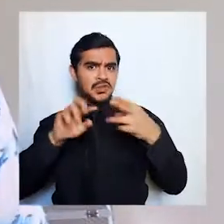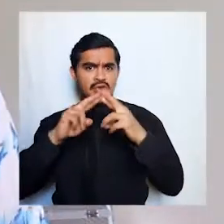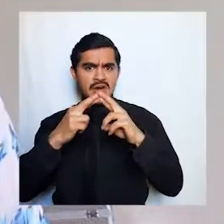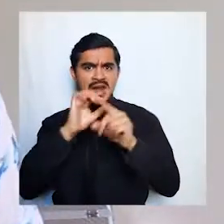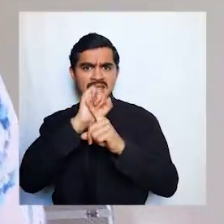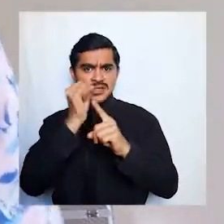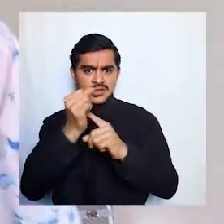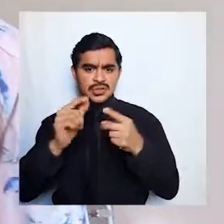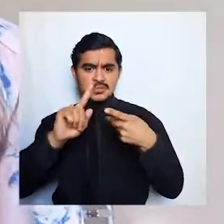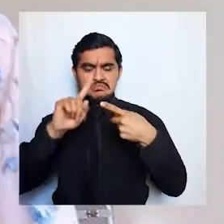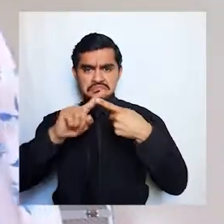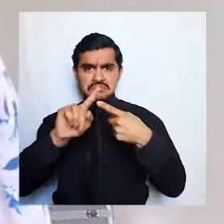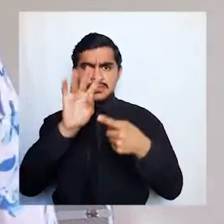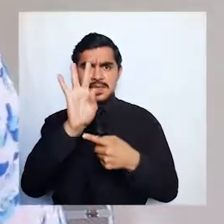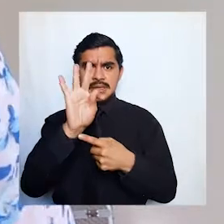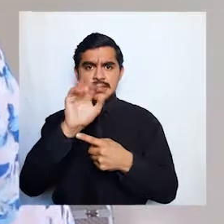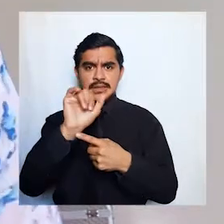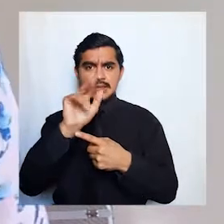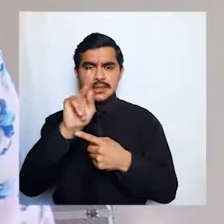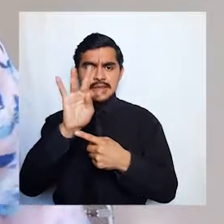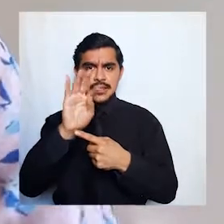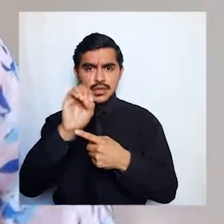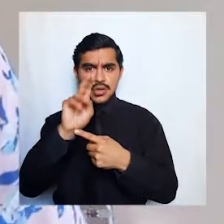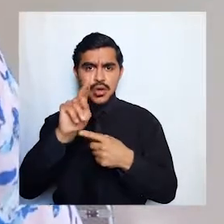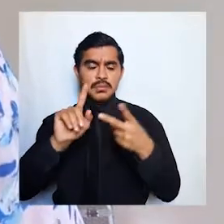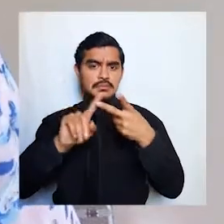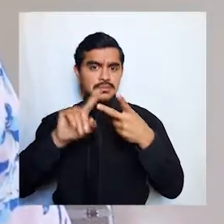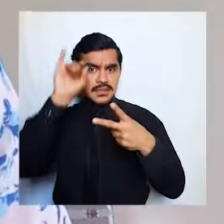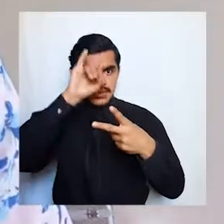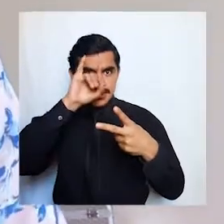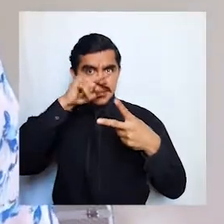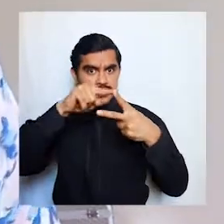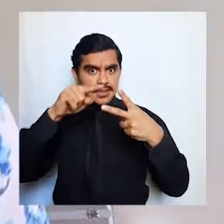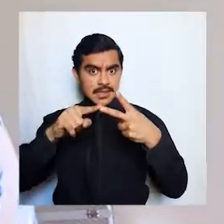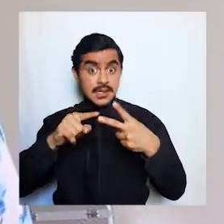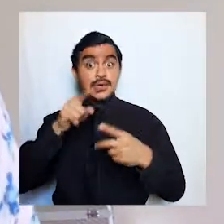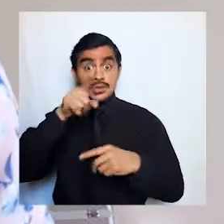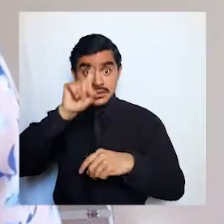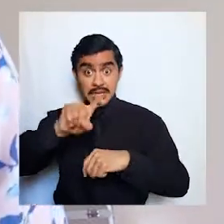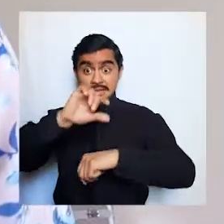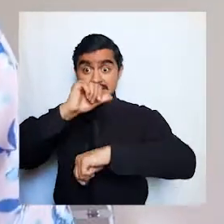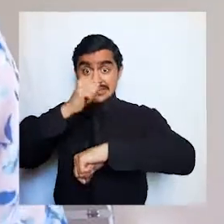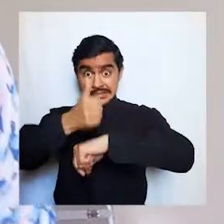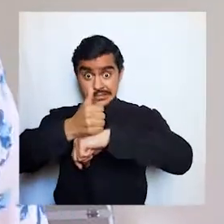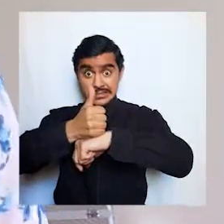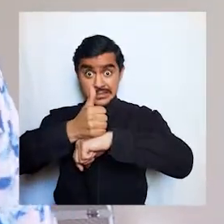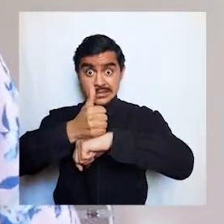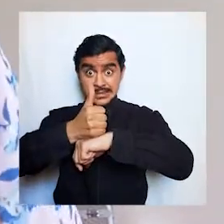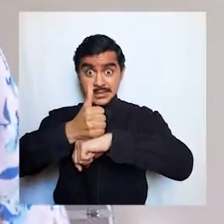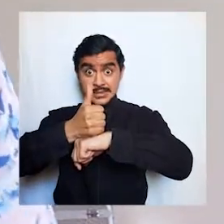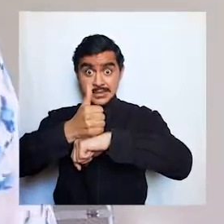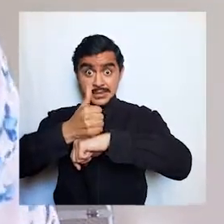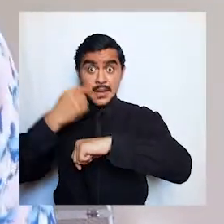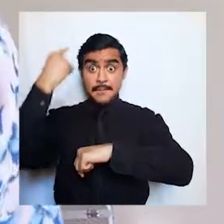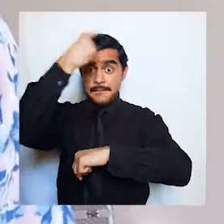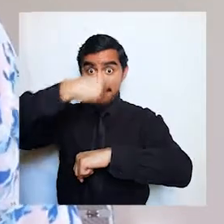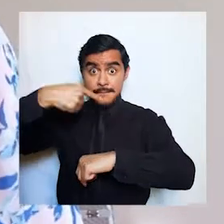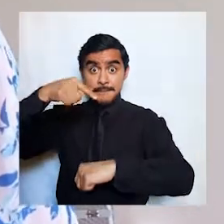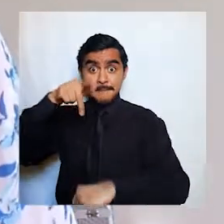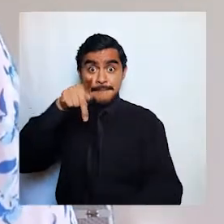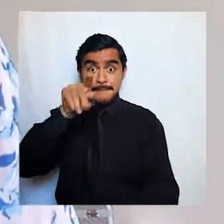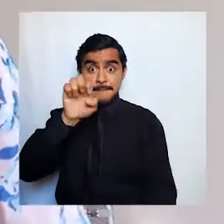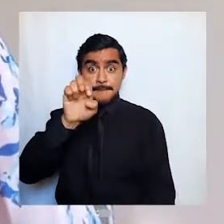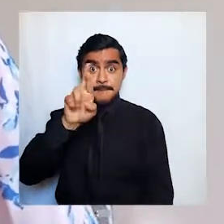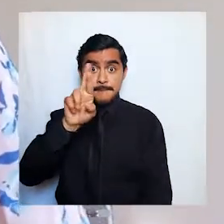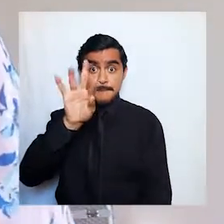digamos a tiktok y a instagram entonces qué es lo que sigue definir tu perfil qué quiere decir eso cuando yo entro a una